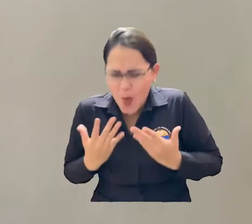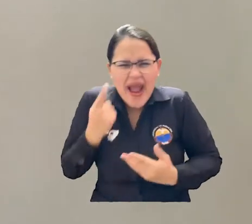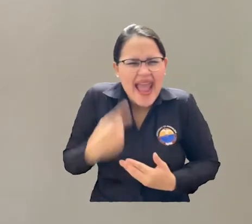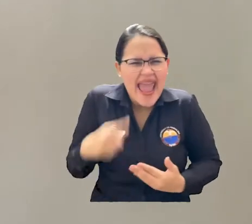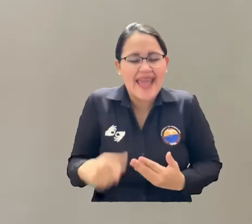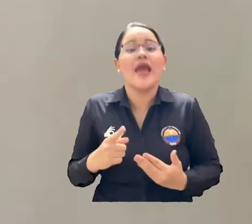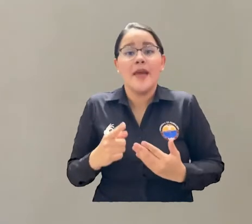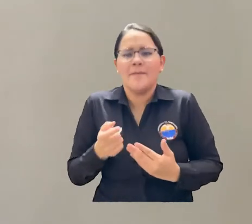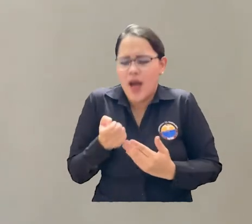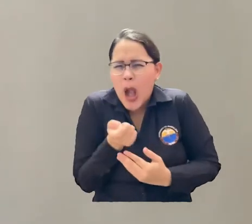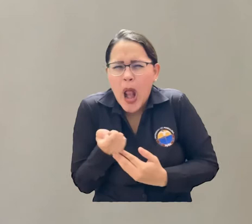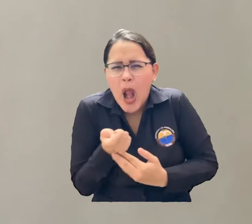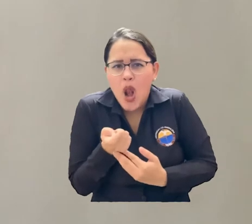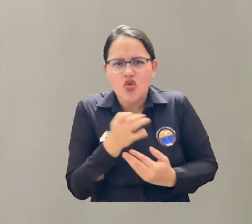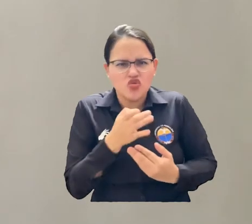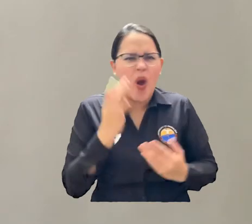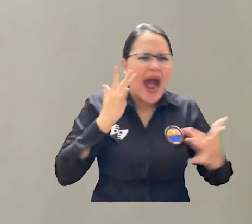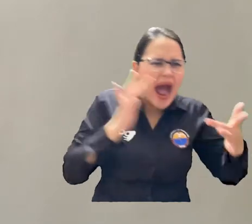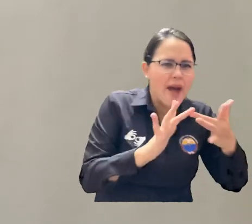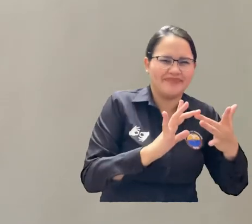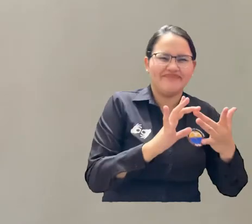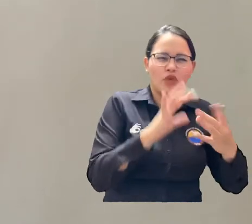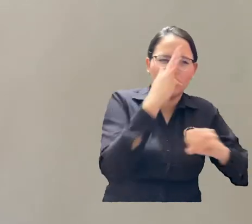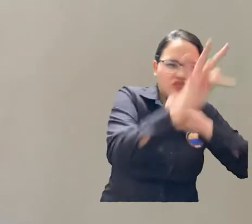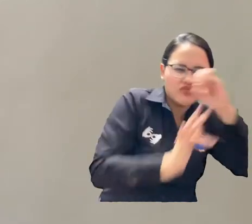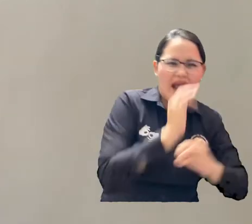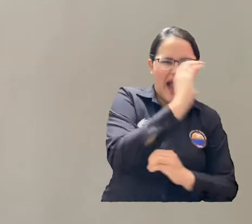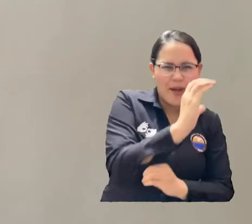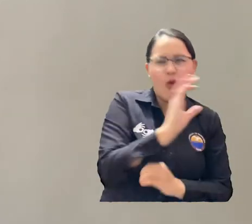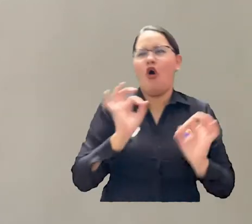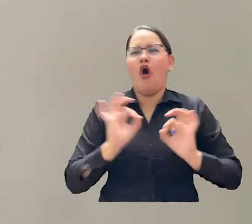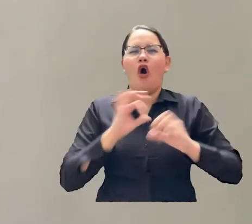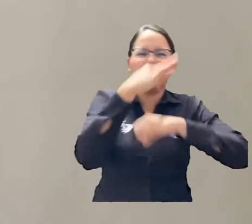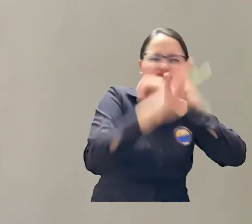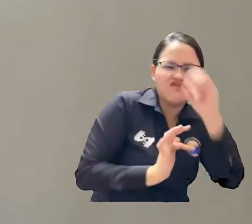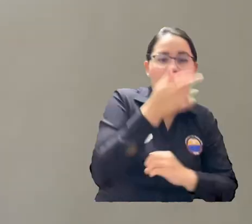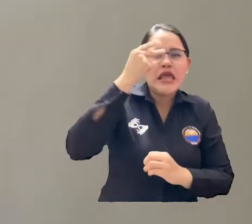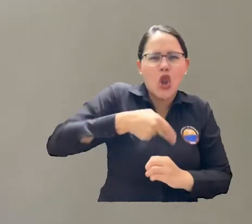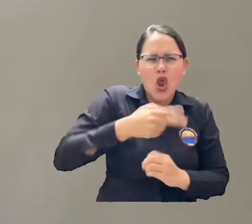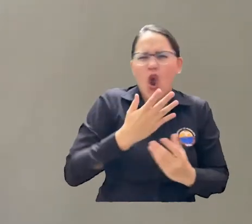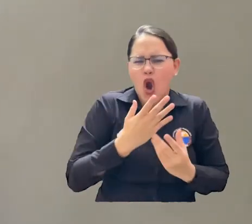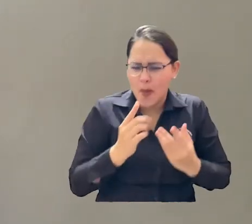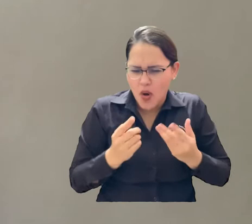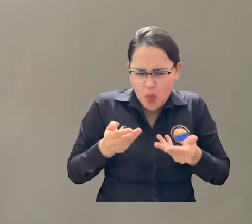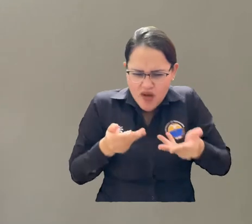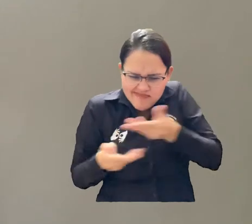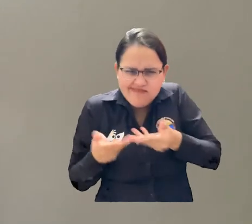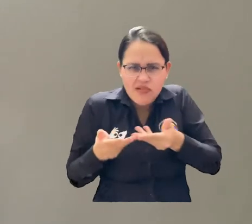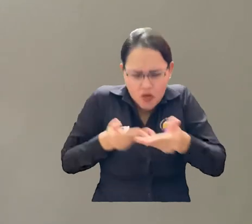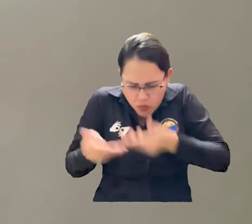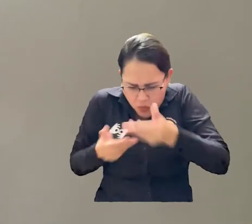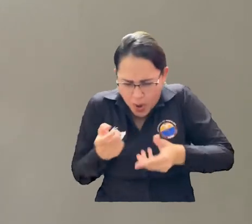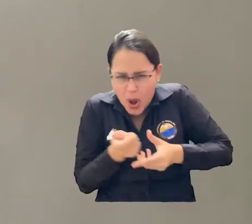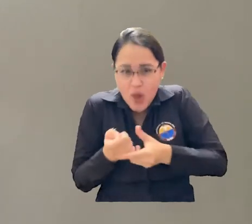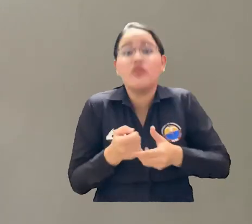de cómo interactúan los neutrinos con otras partículas como los átomos de carbono y los átomos de hidrógeno. NOVA tuvo un presupuesto